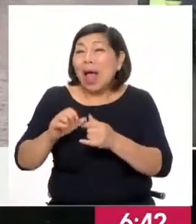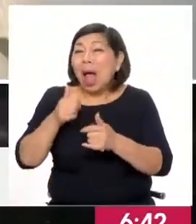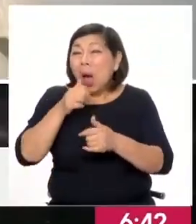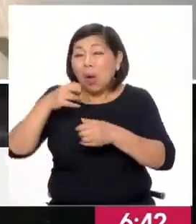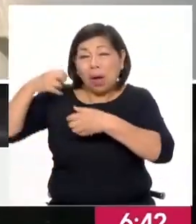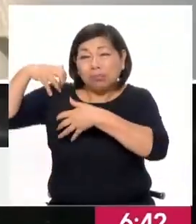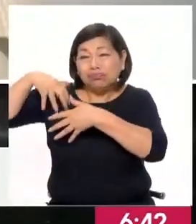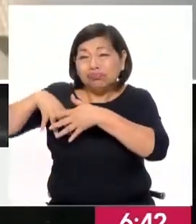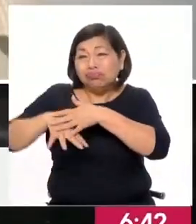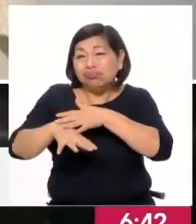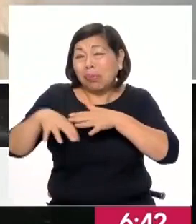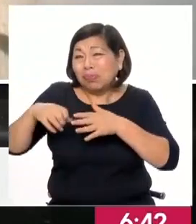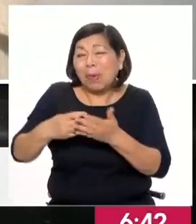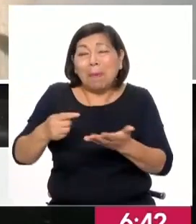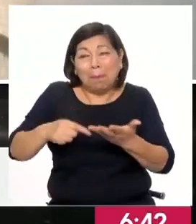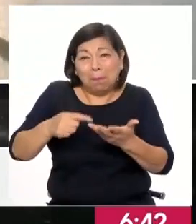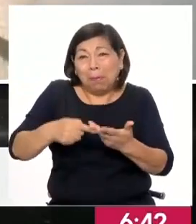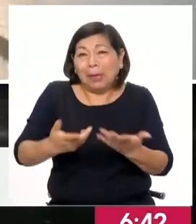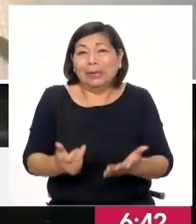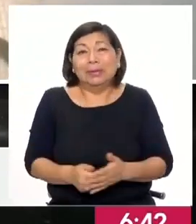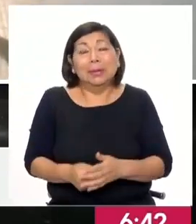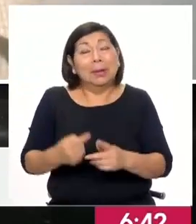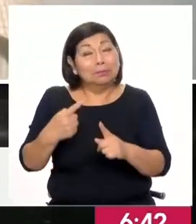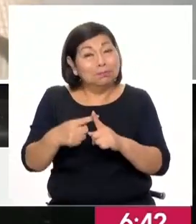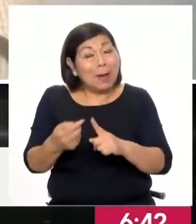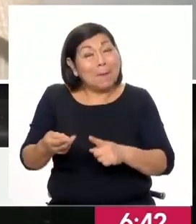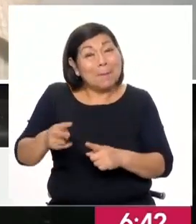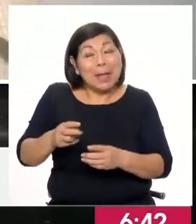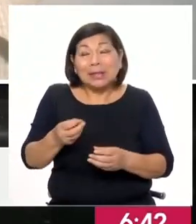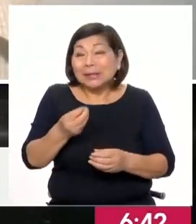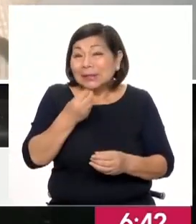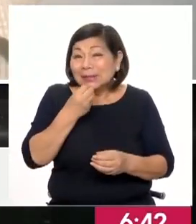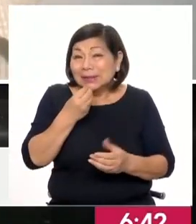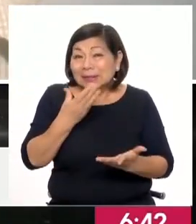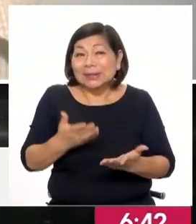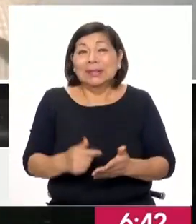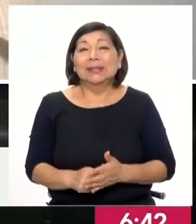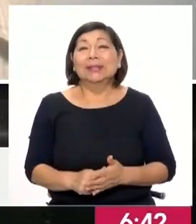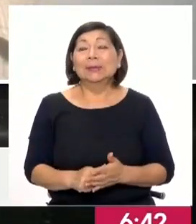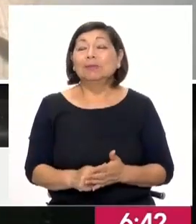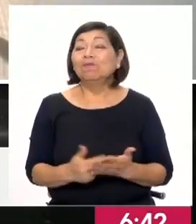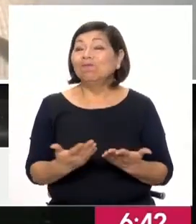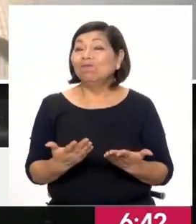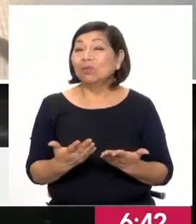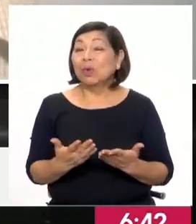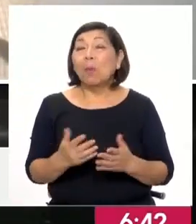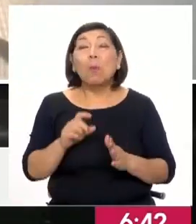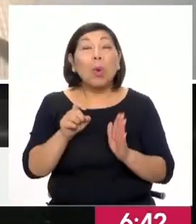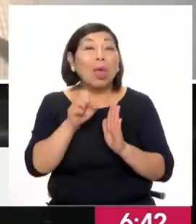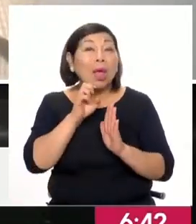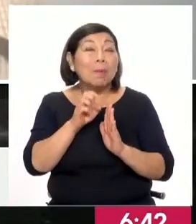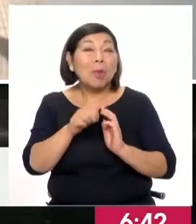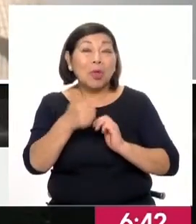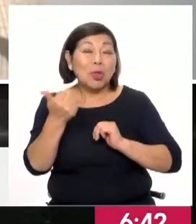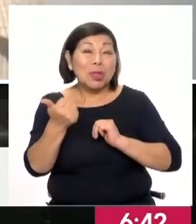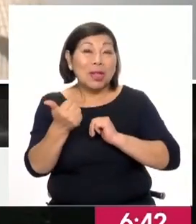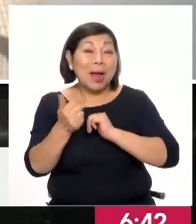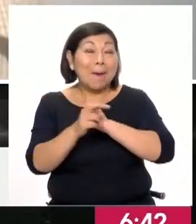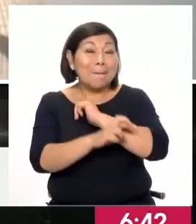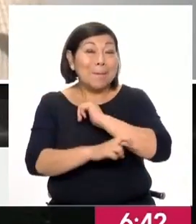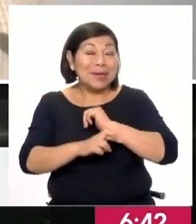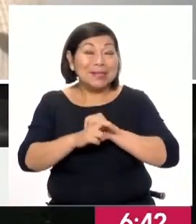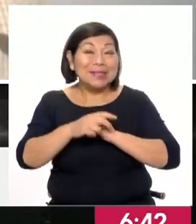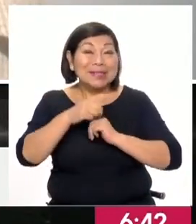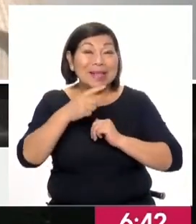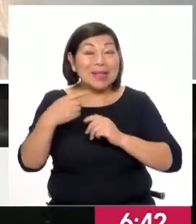muy presentes, porque, claro, ya sumado a la crisis alimentaria, a la situación en Ucrania, que ya cumple un